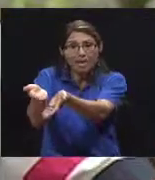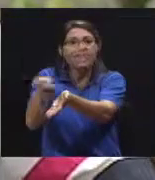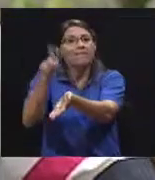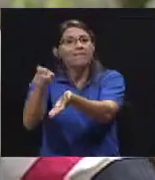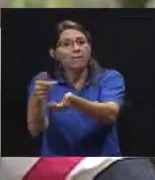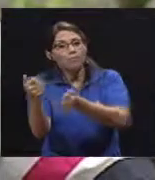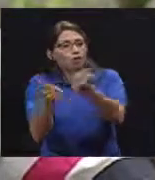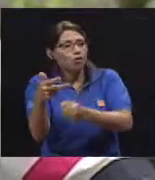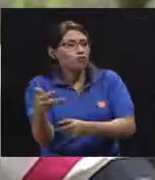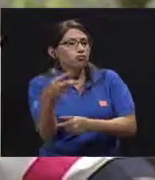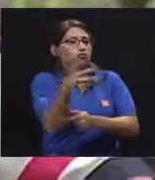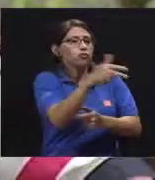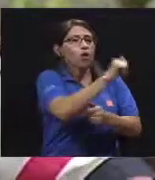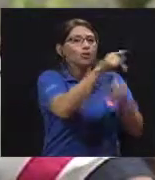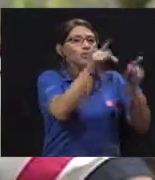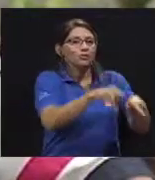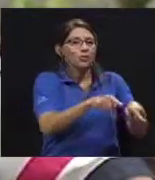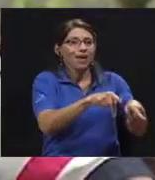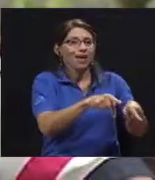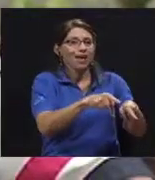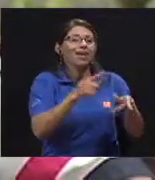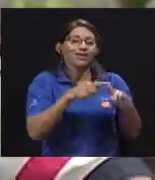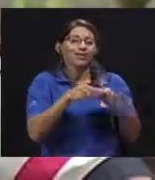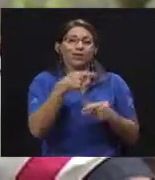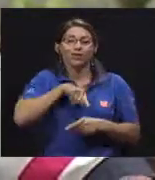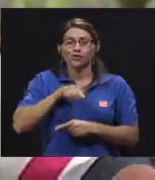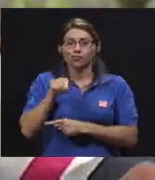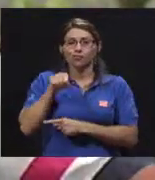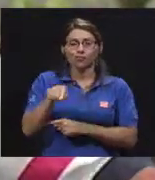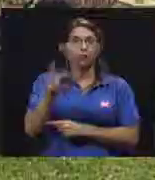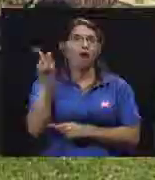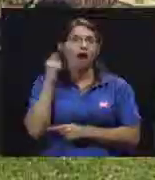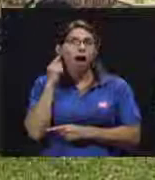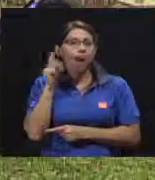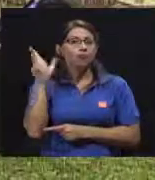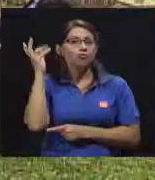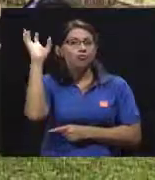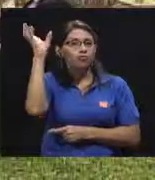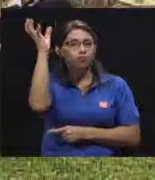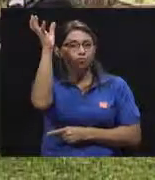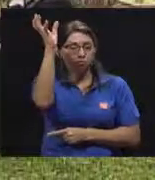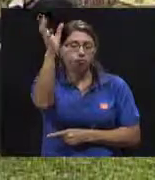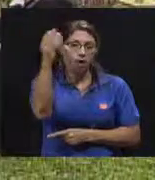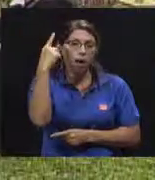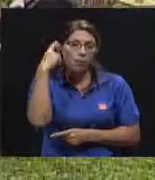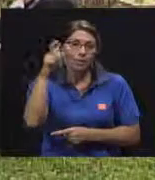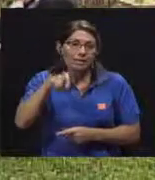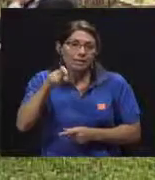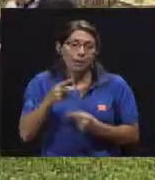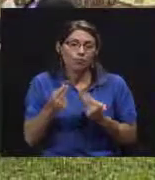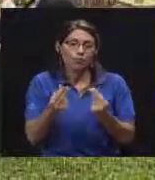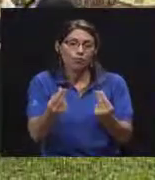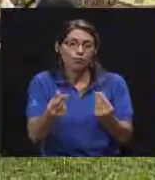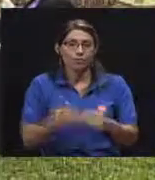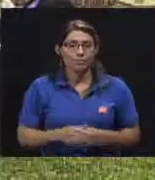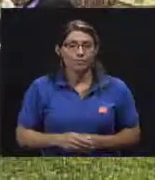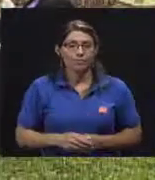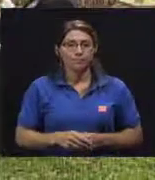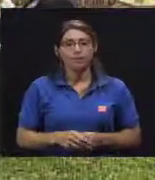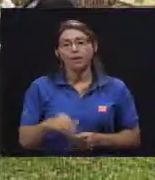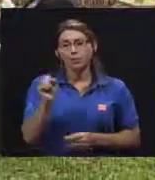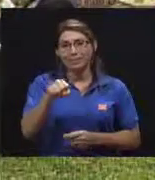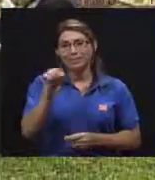otro que sí amerita rápido que estamos disponibles. Incluso hay que considerar que no solamente la Cruz Roja tiene